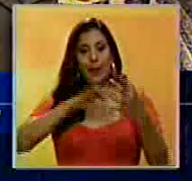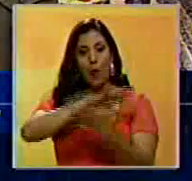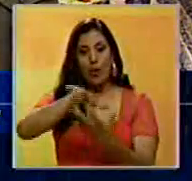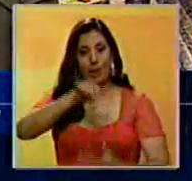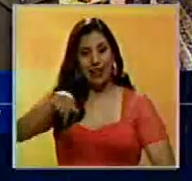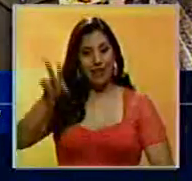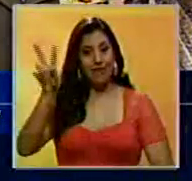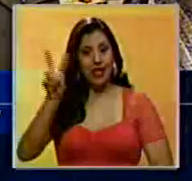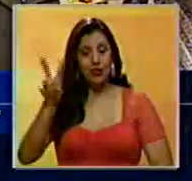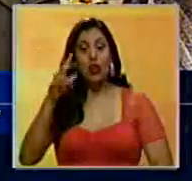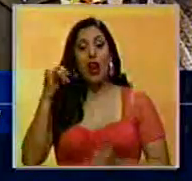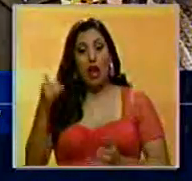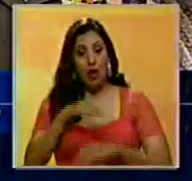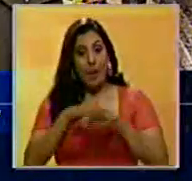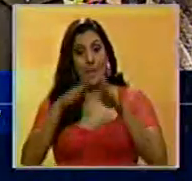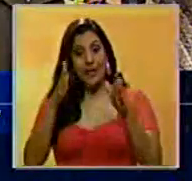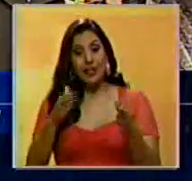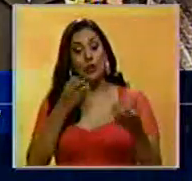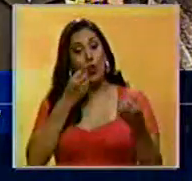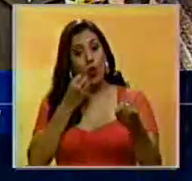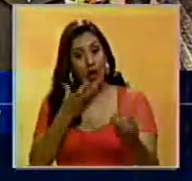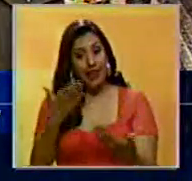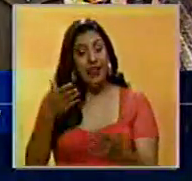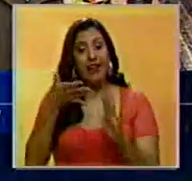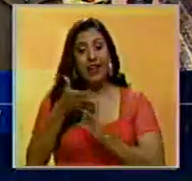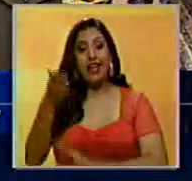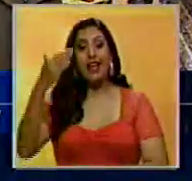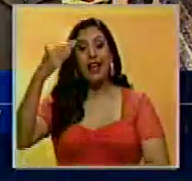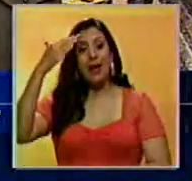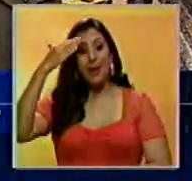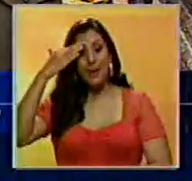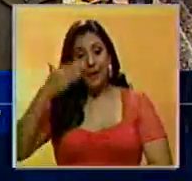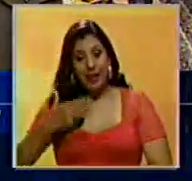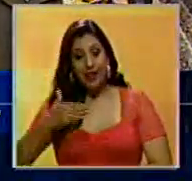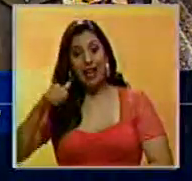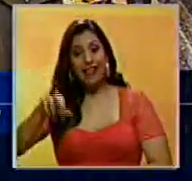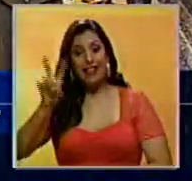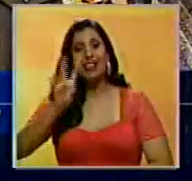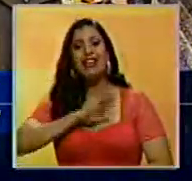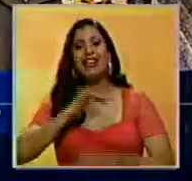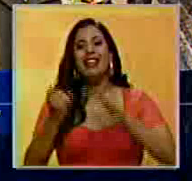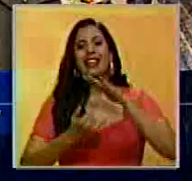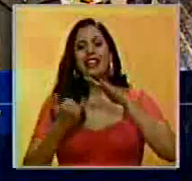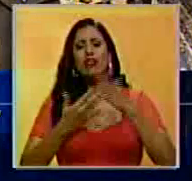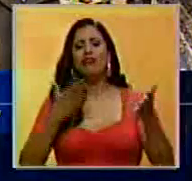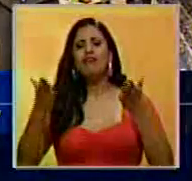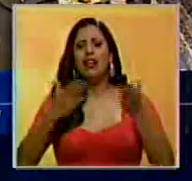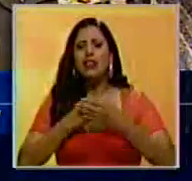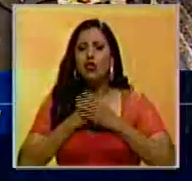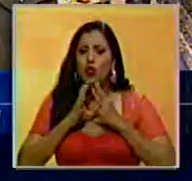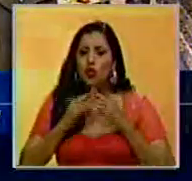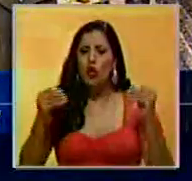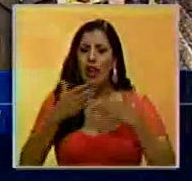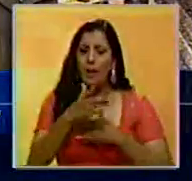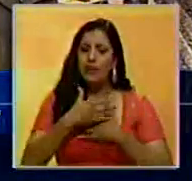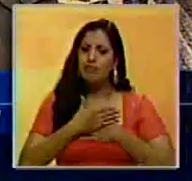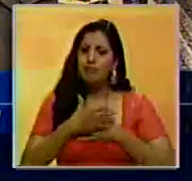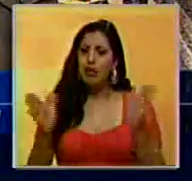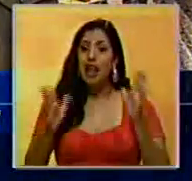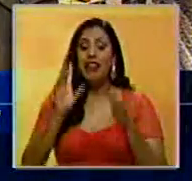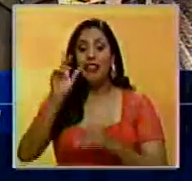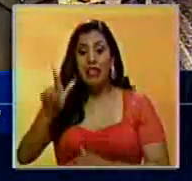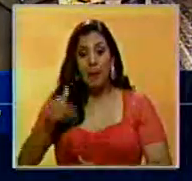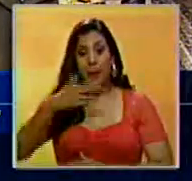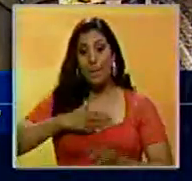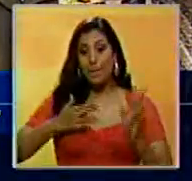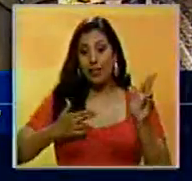de Venezuela. El ministro hizo énfasis en que la Fuerza Armada Nacional es una institución al servicio de todos y que las armas de la